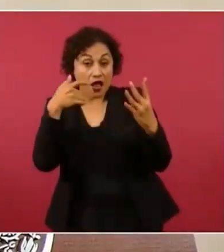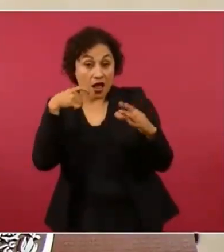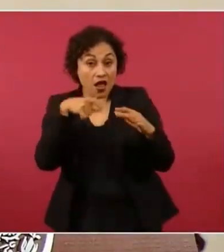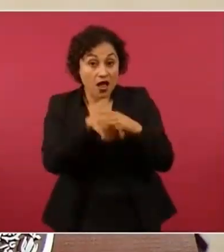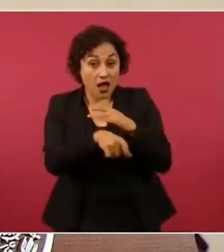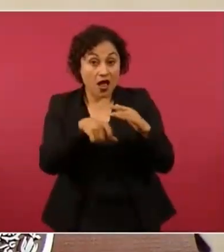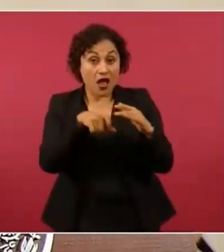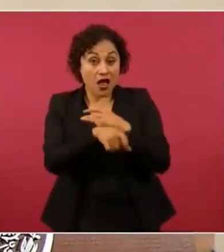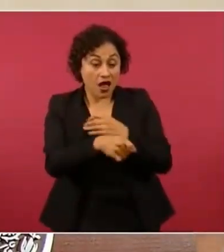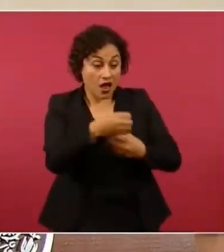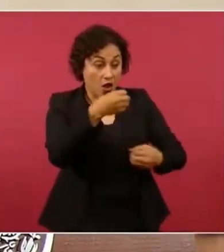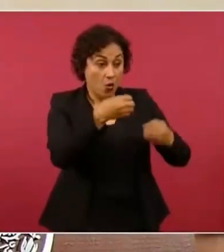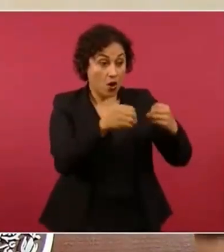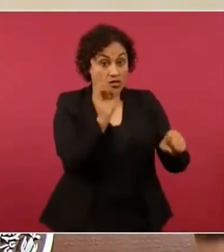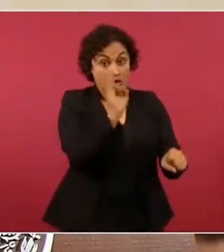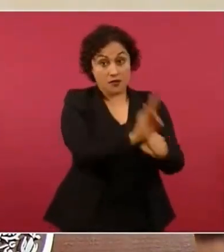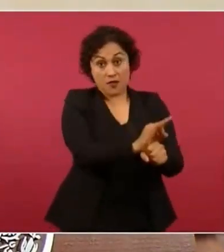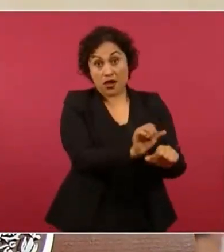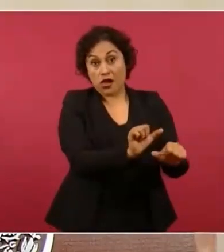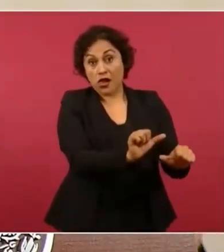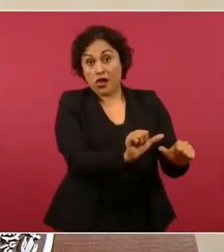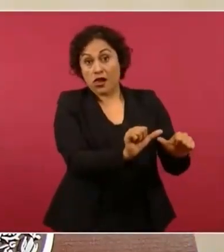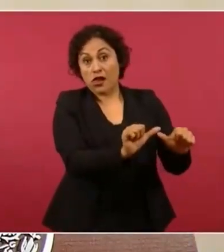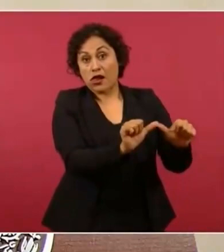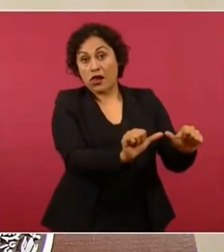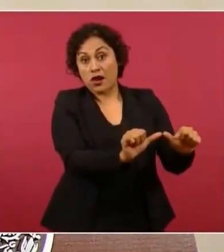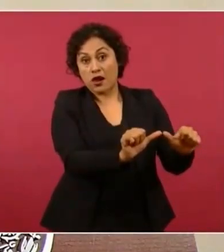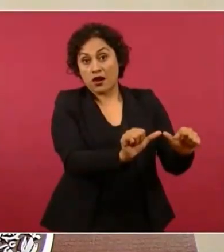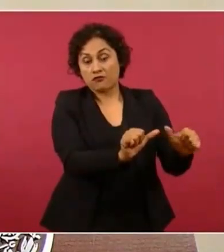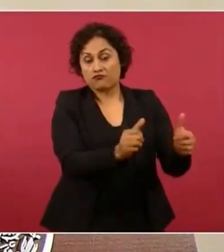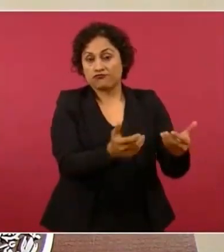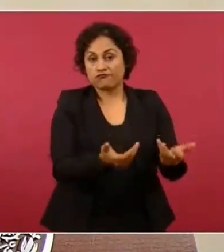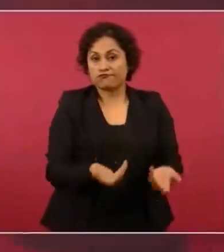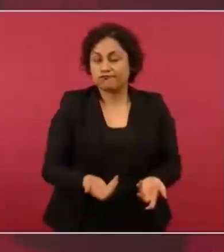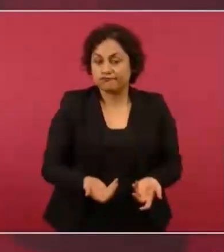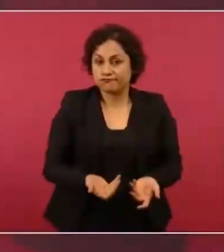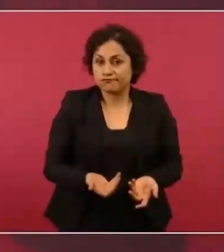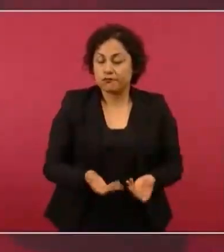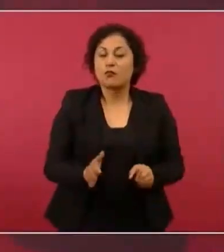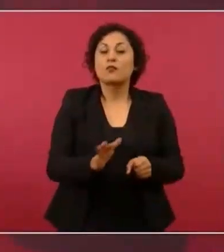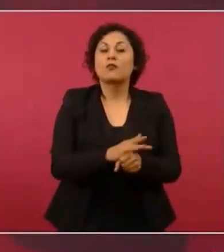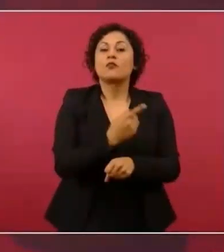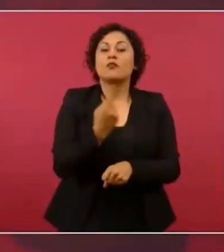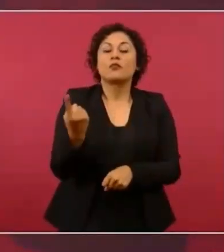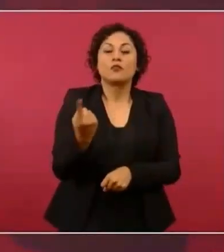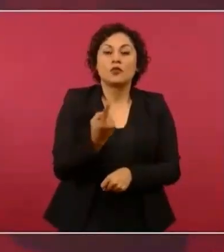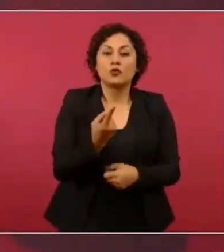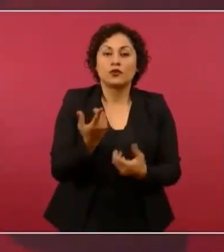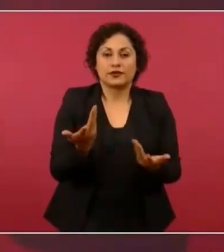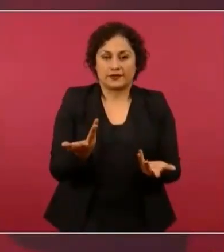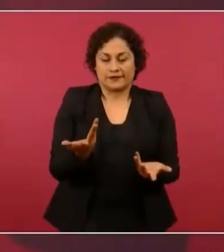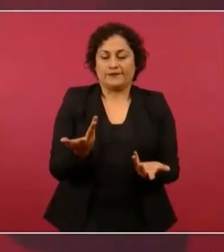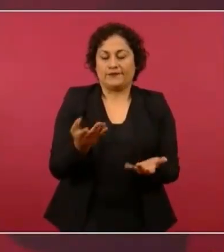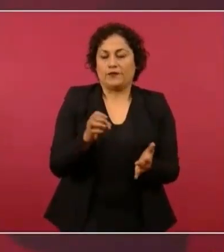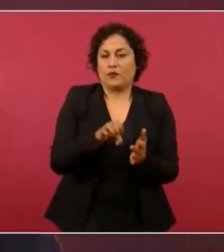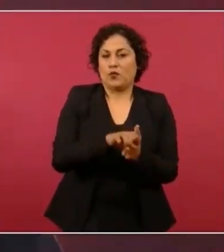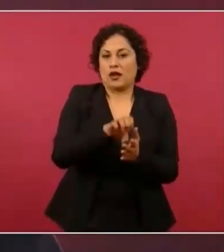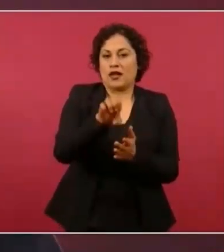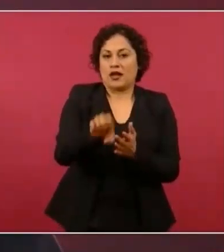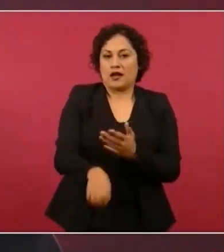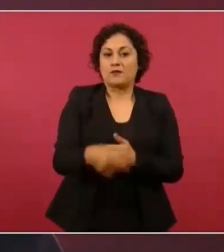en situación de impunidad total. Porque para judicializar